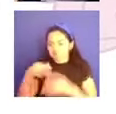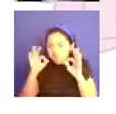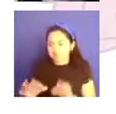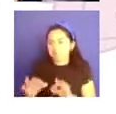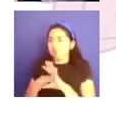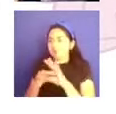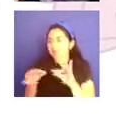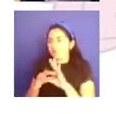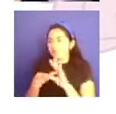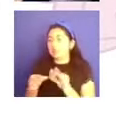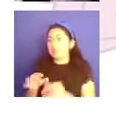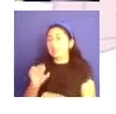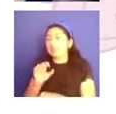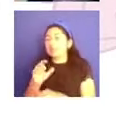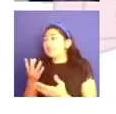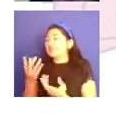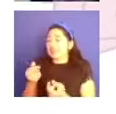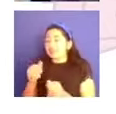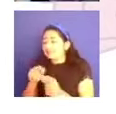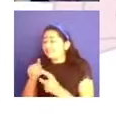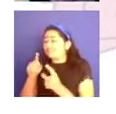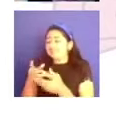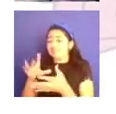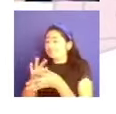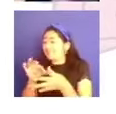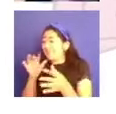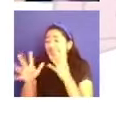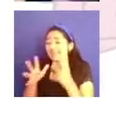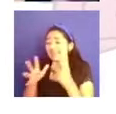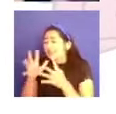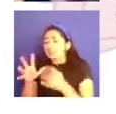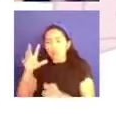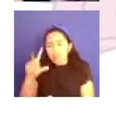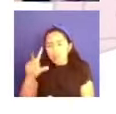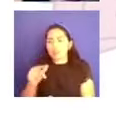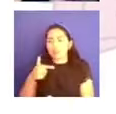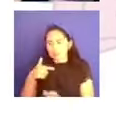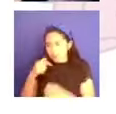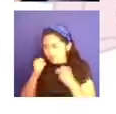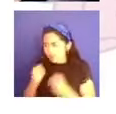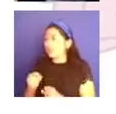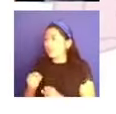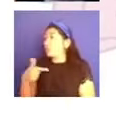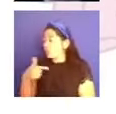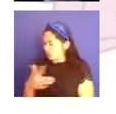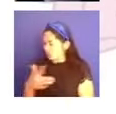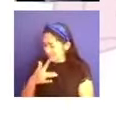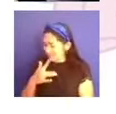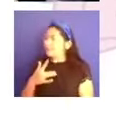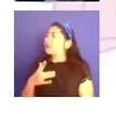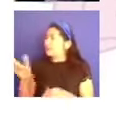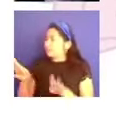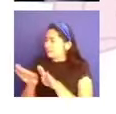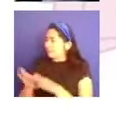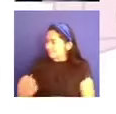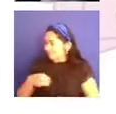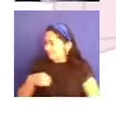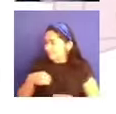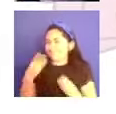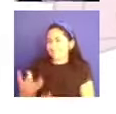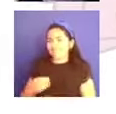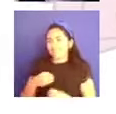clara, directa, congruente, que se relacione lo que yo pienso, lo que yo siento y lo que yo hago, y una metacomunicación o